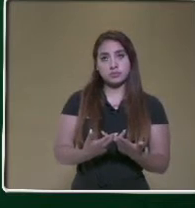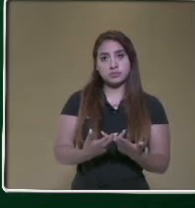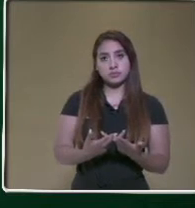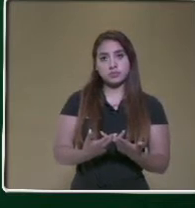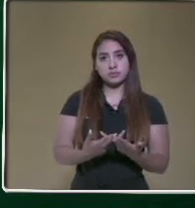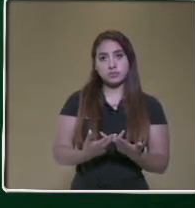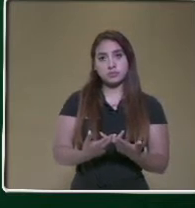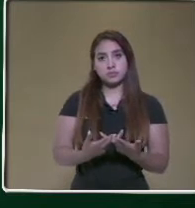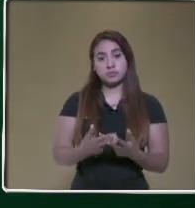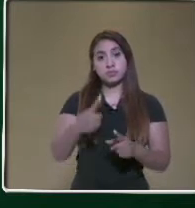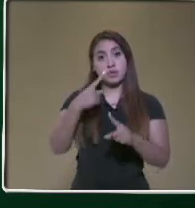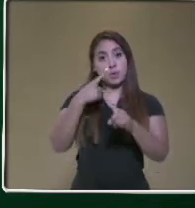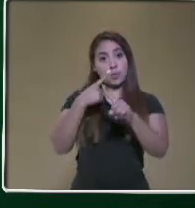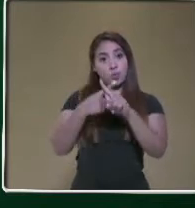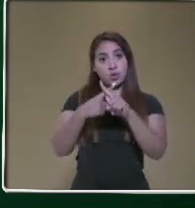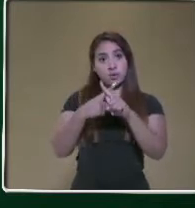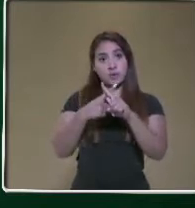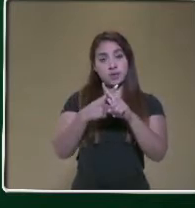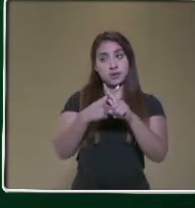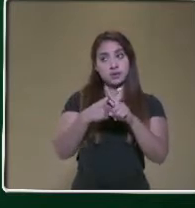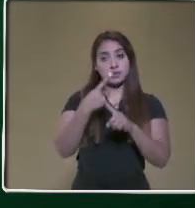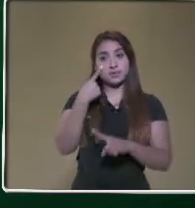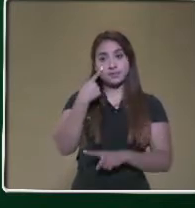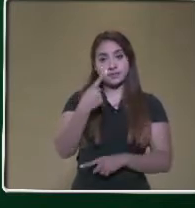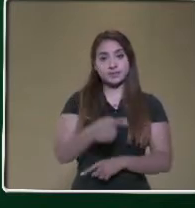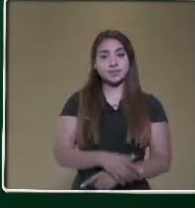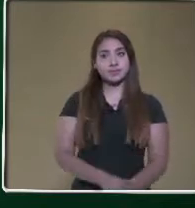multiplicaciones correspondientes.